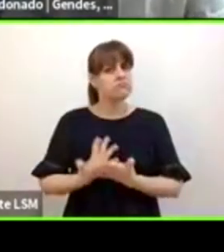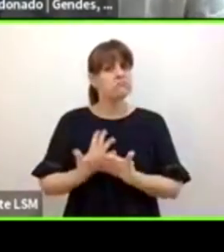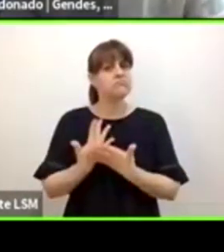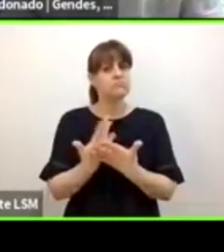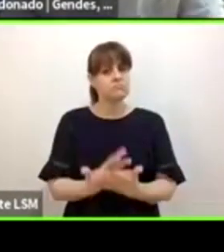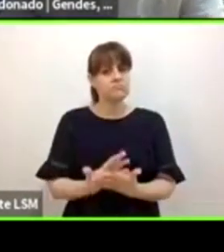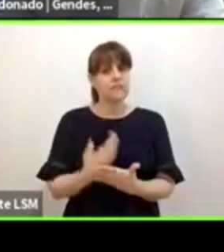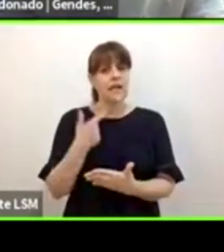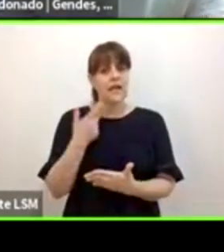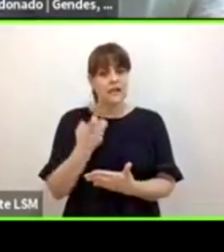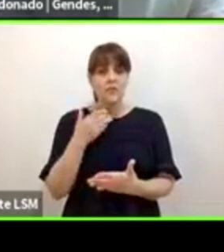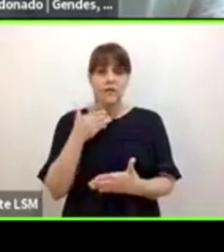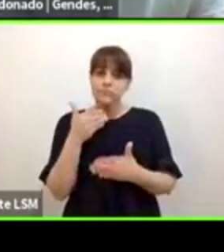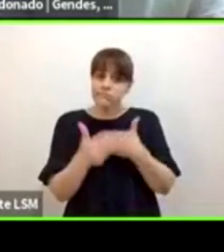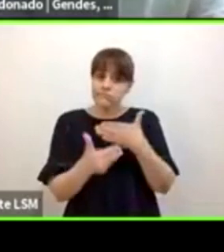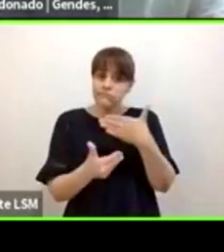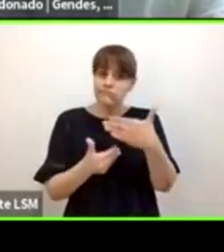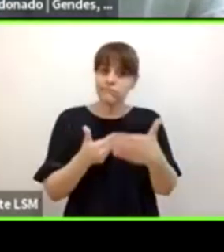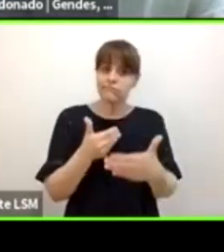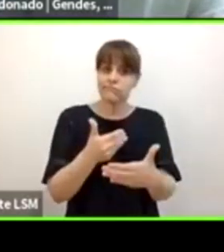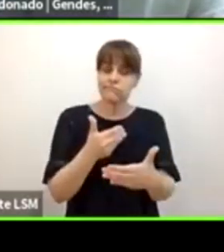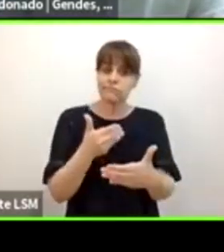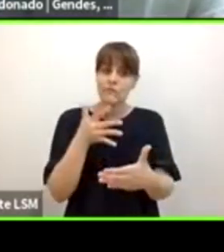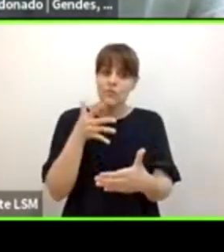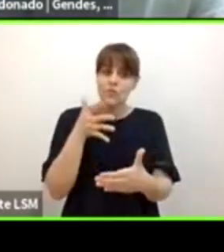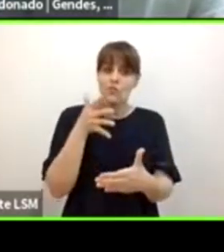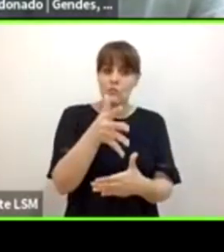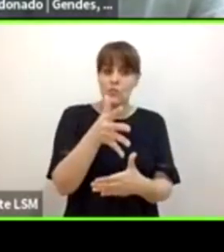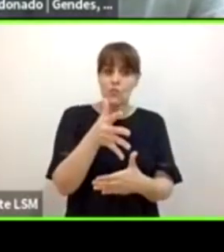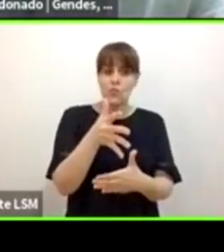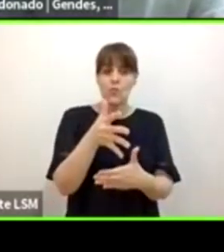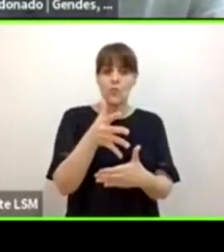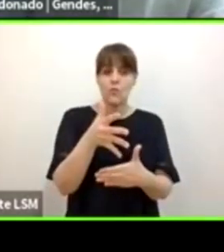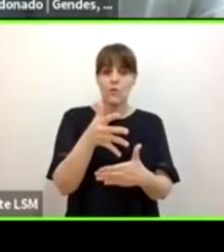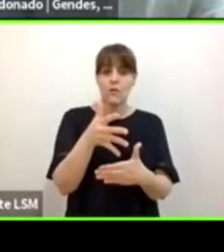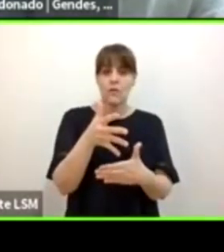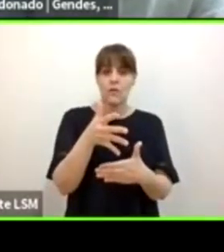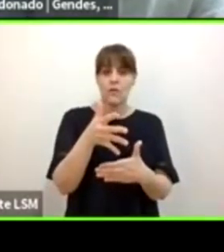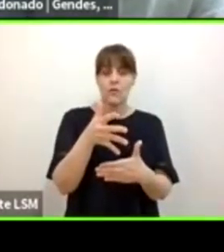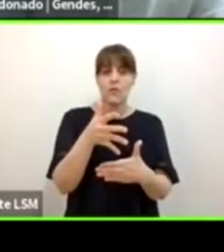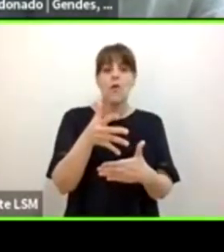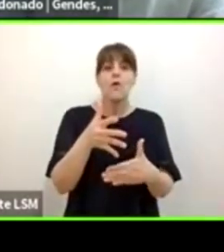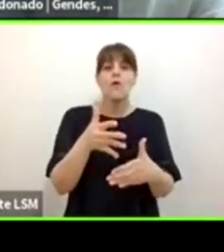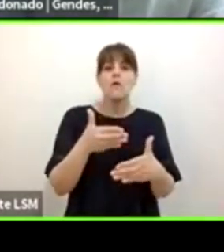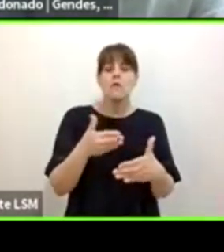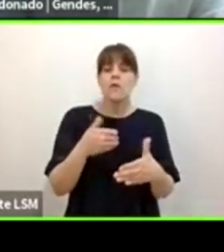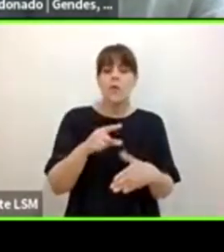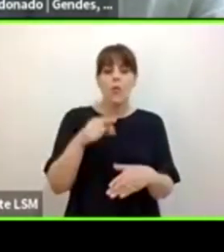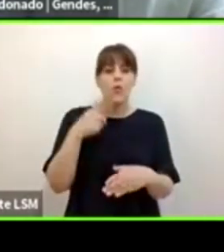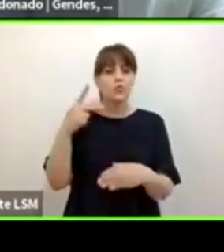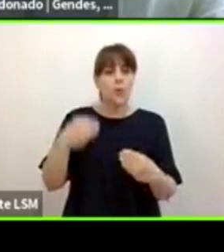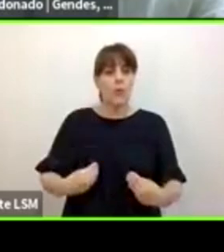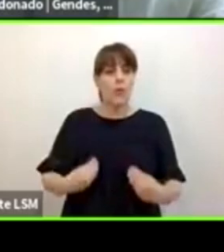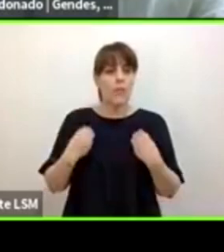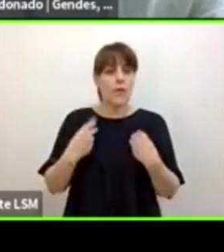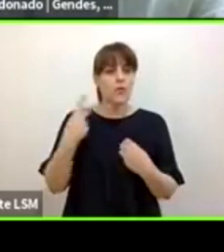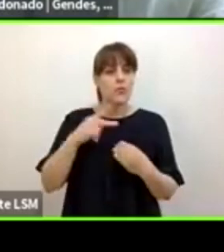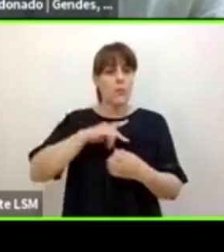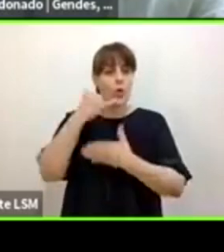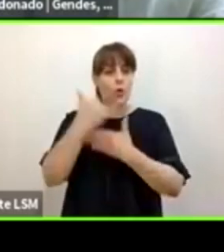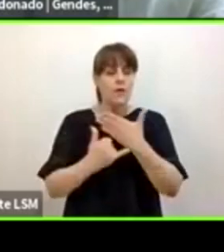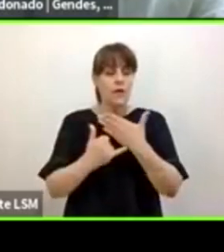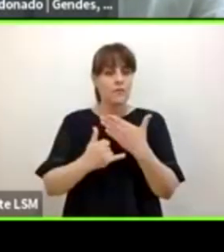promueva y permita un desarrollo más pleno de los proyectos y de las